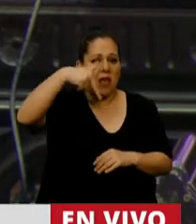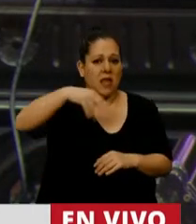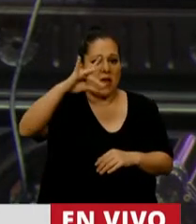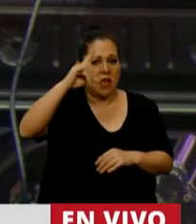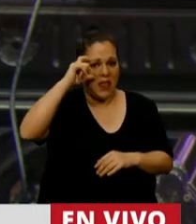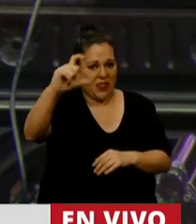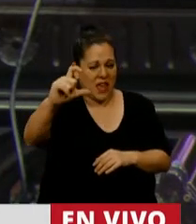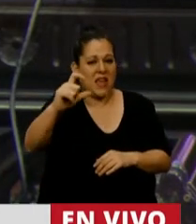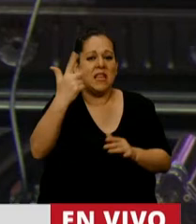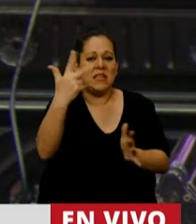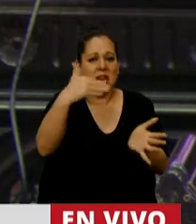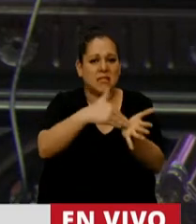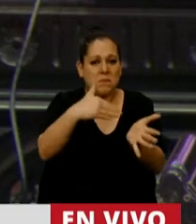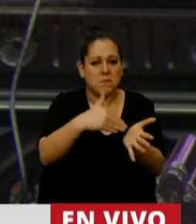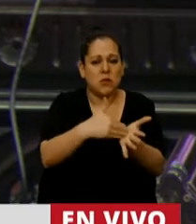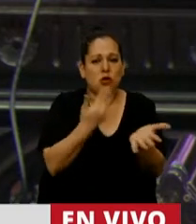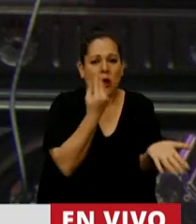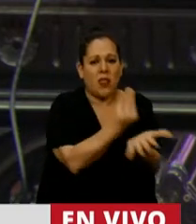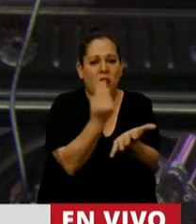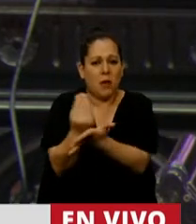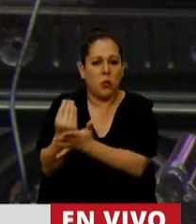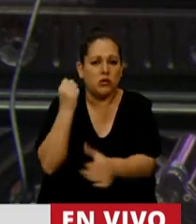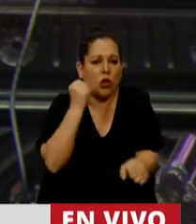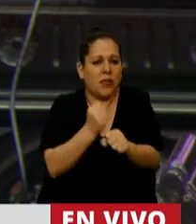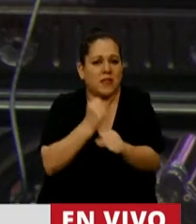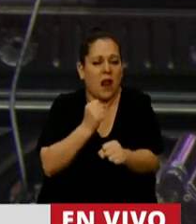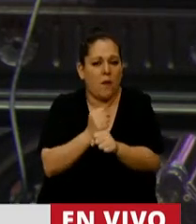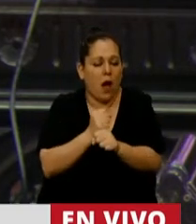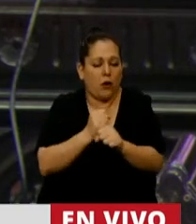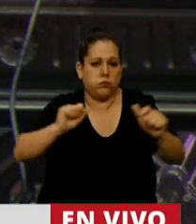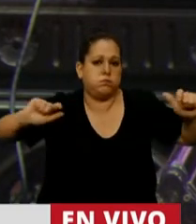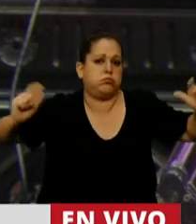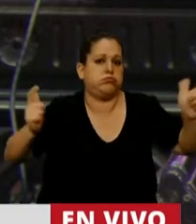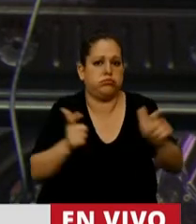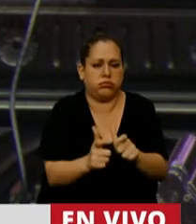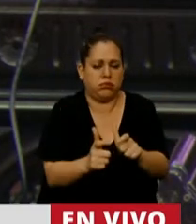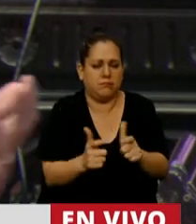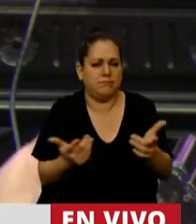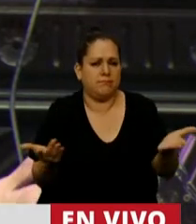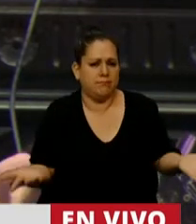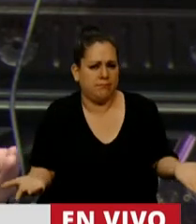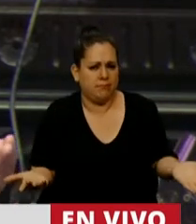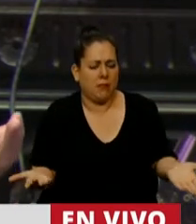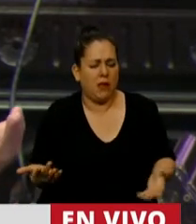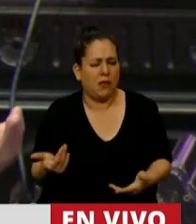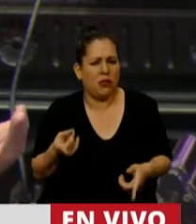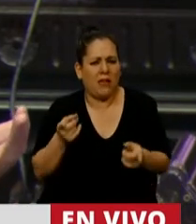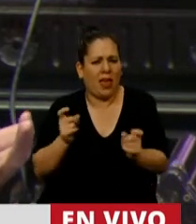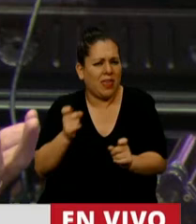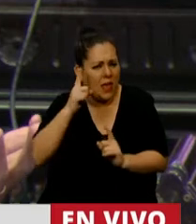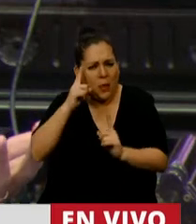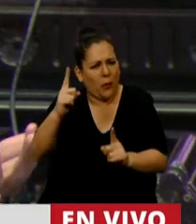.750.000 puestos de trabajo se han perdido en los últimos meses. Entonces, ¿quién puede creer